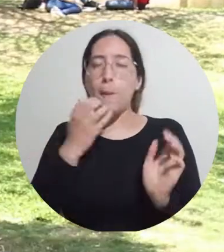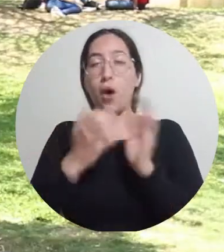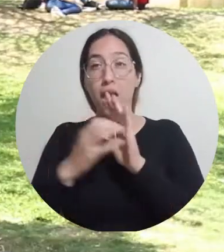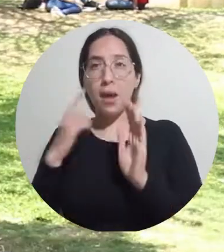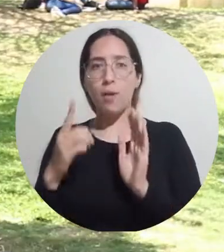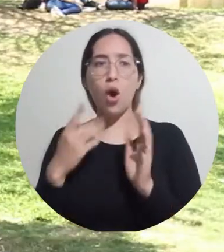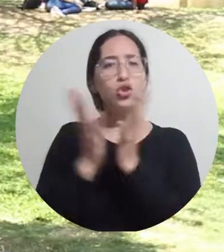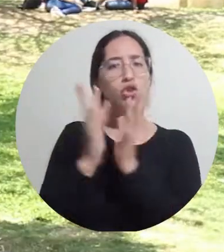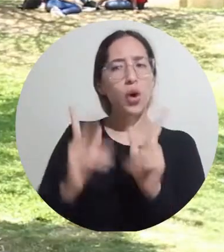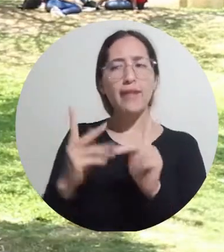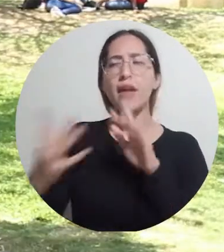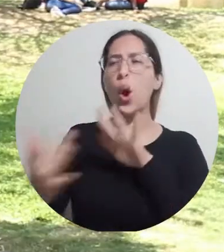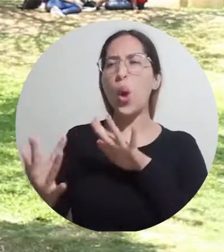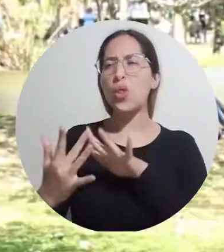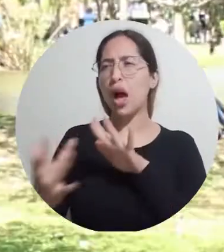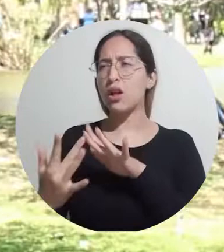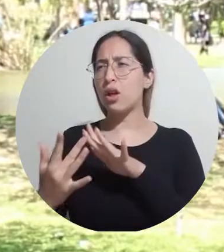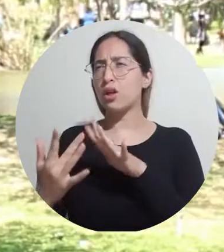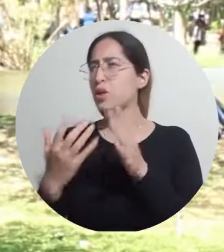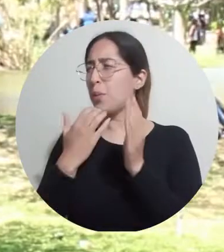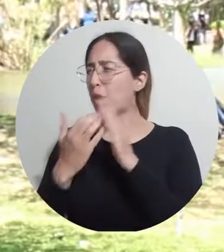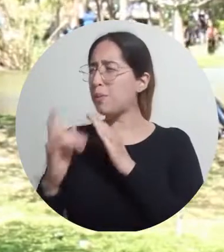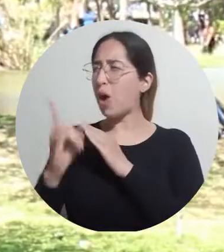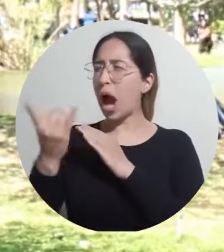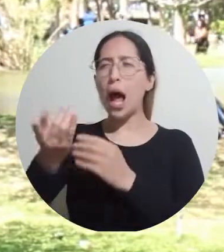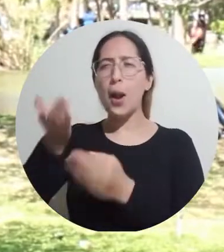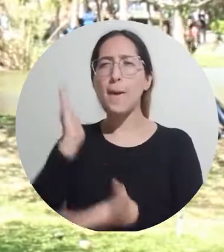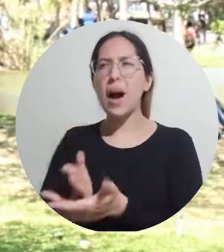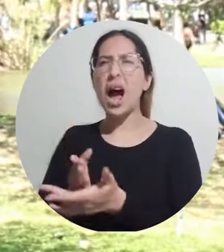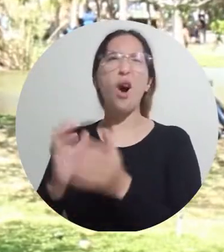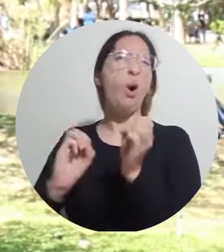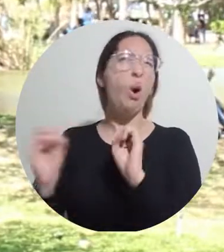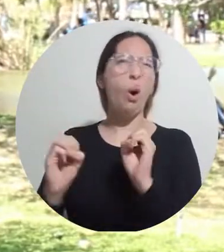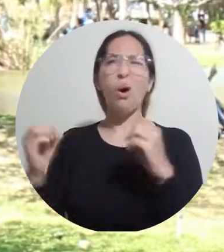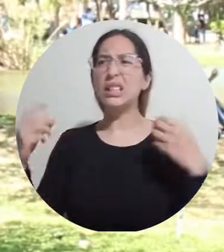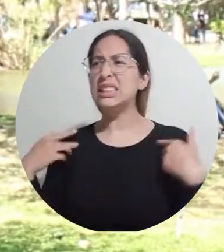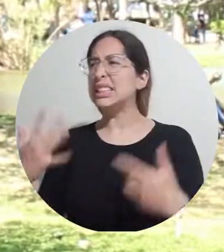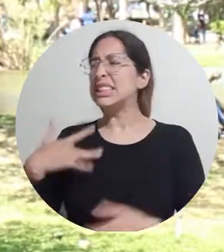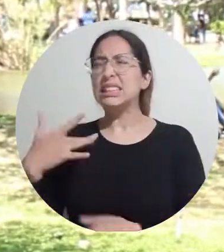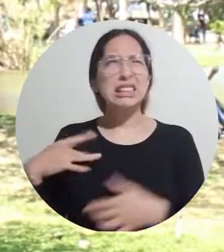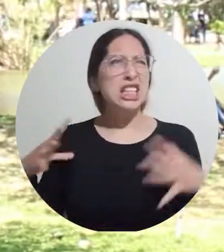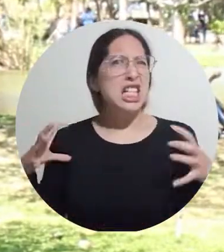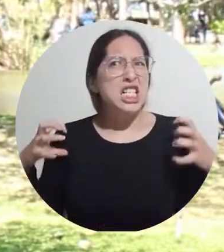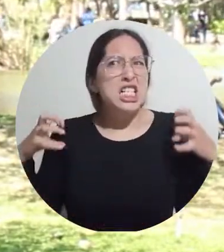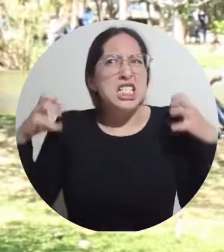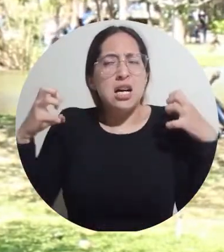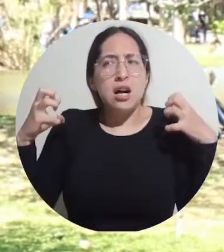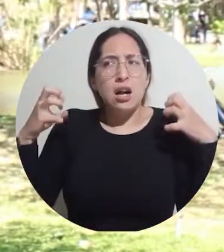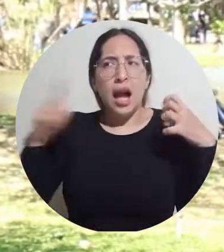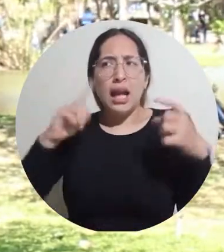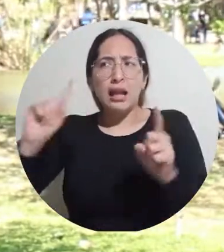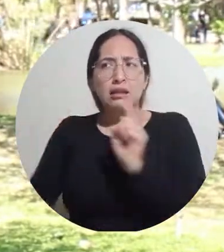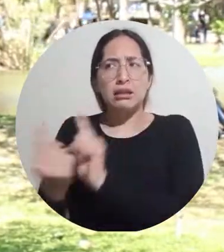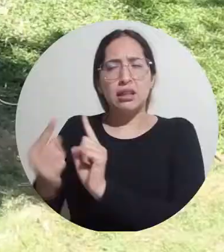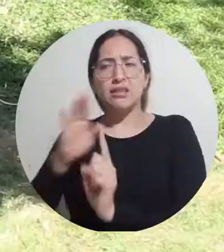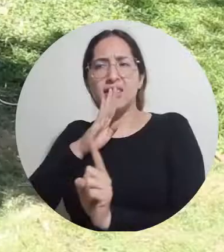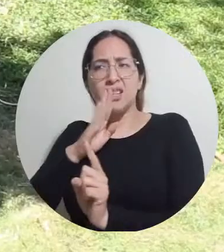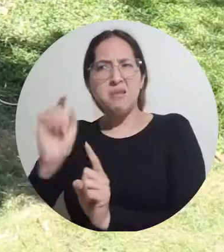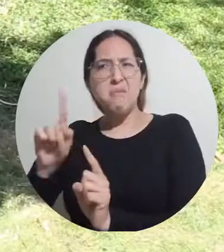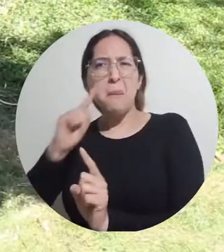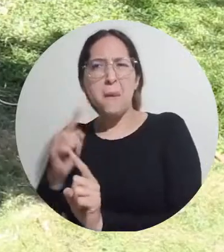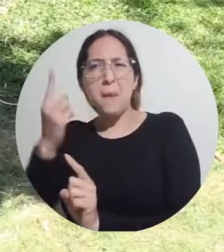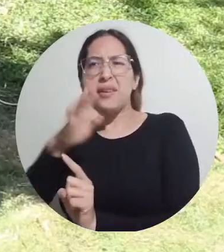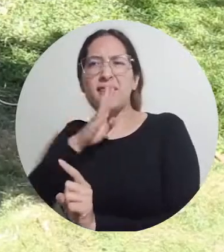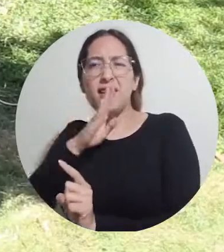contacto que tiene el estudiante, si le sucede algo, está tensionado, ¿a quién va a acudir primero? Al profesor.